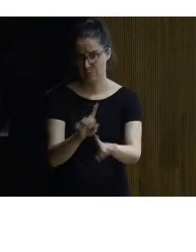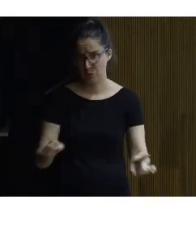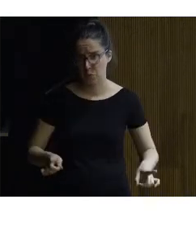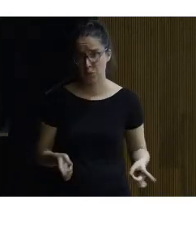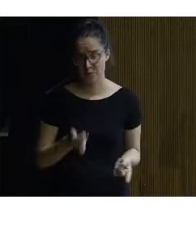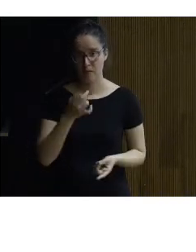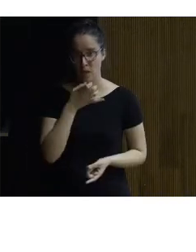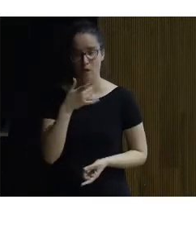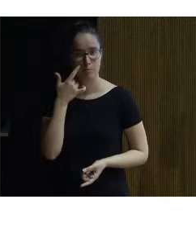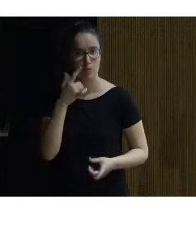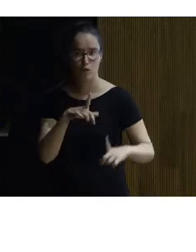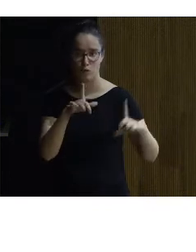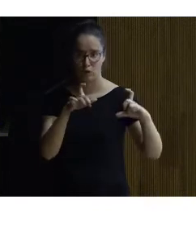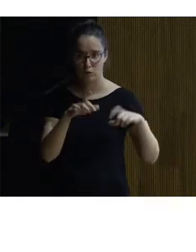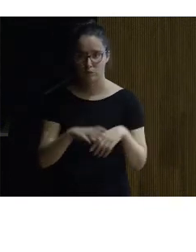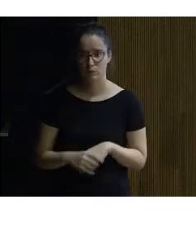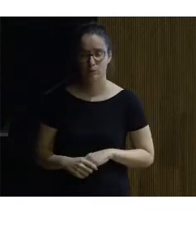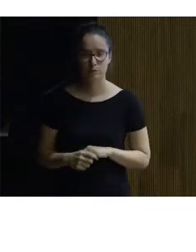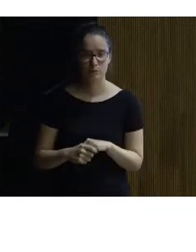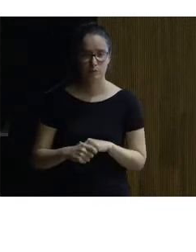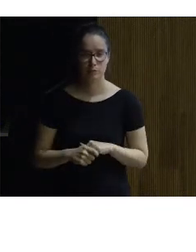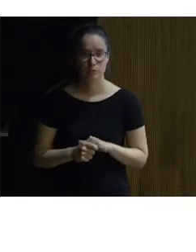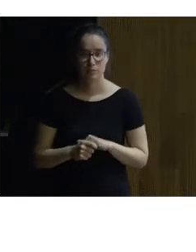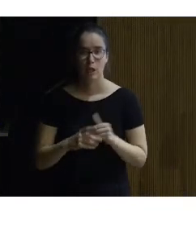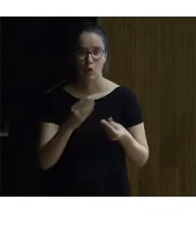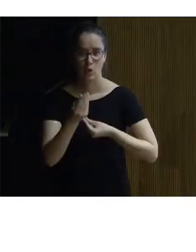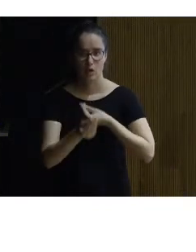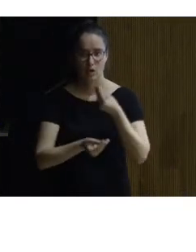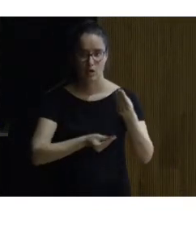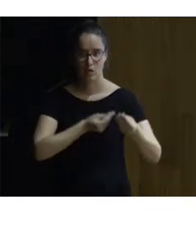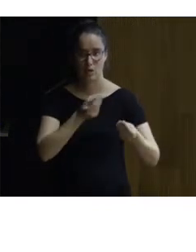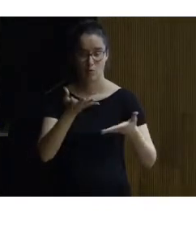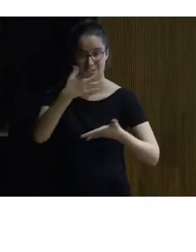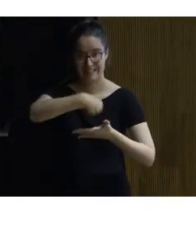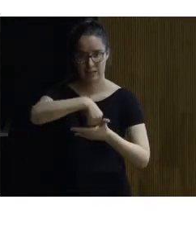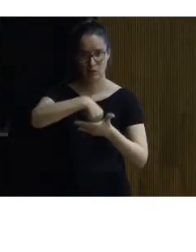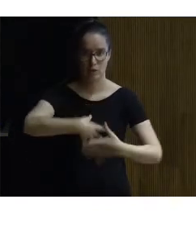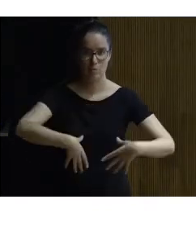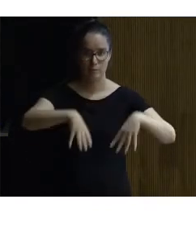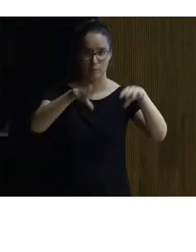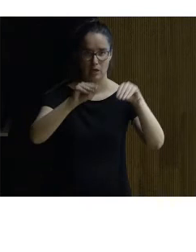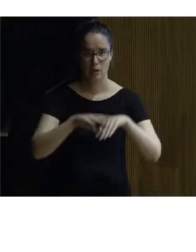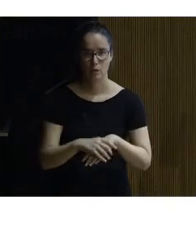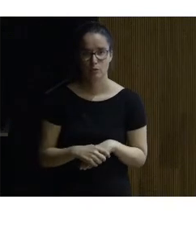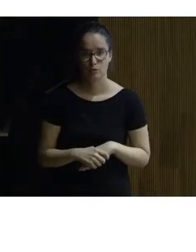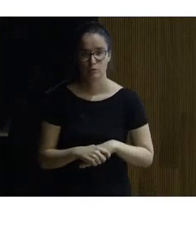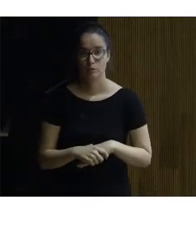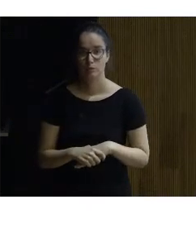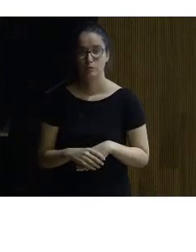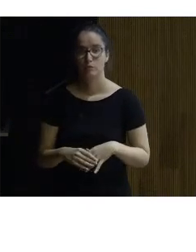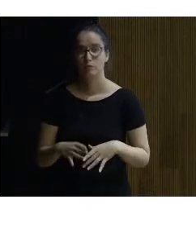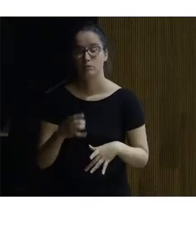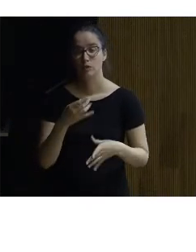alguna foto de la intervención en el interior estos son planos de proyectos de la